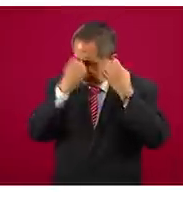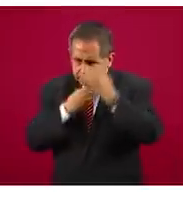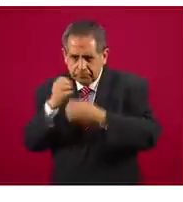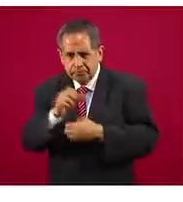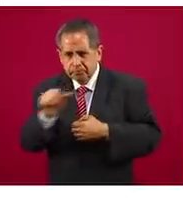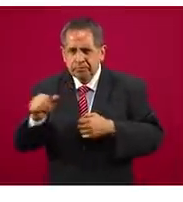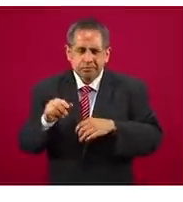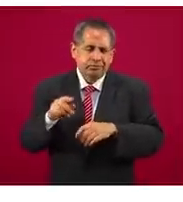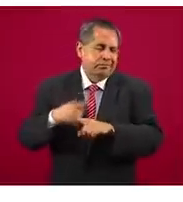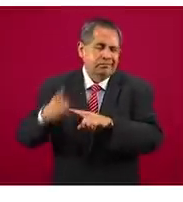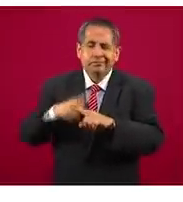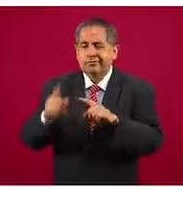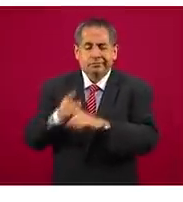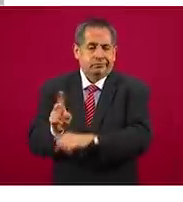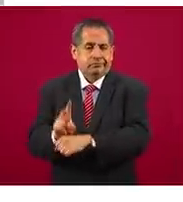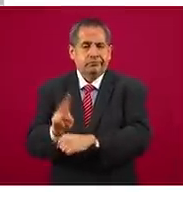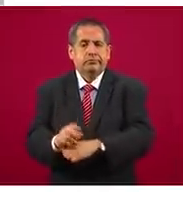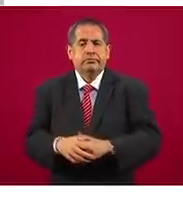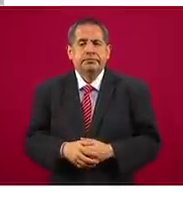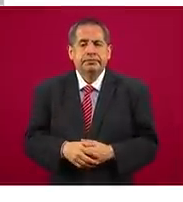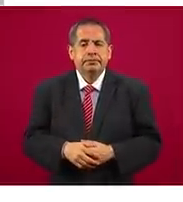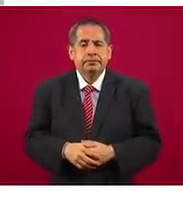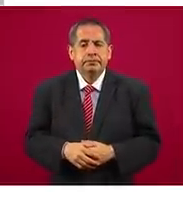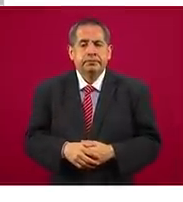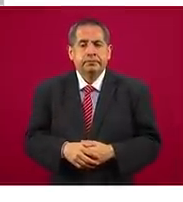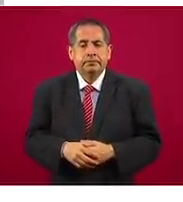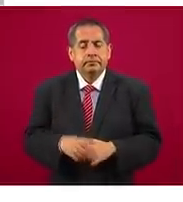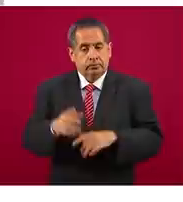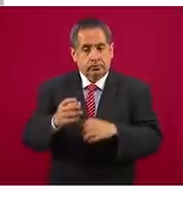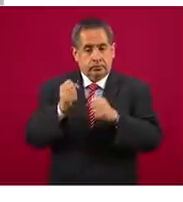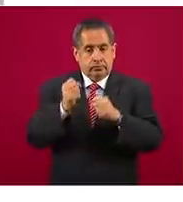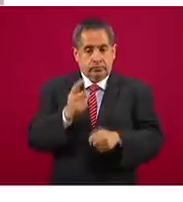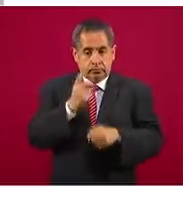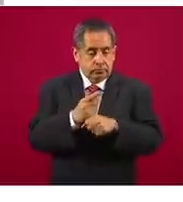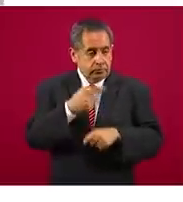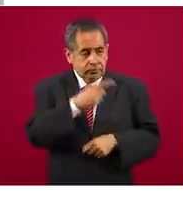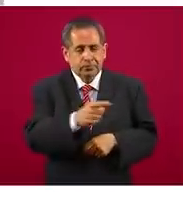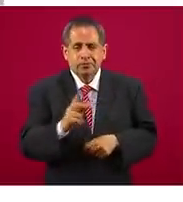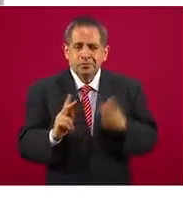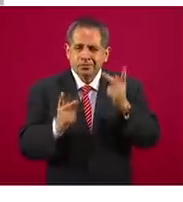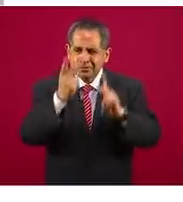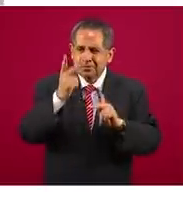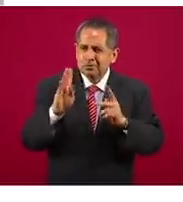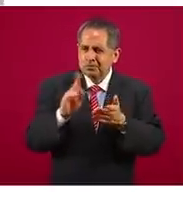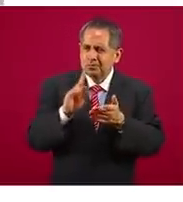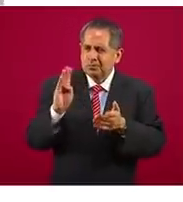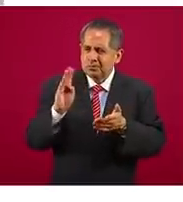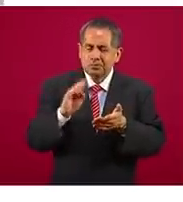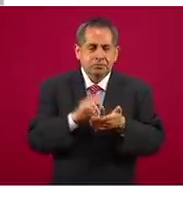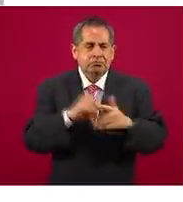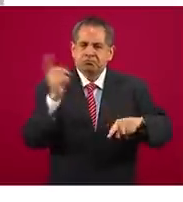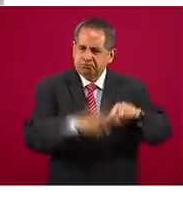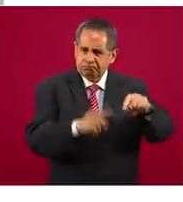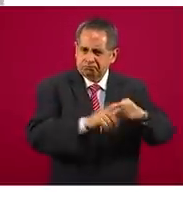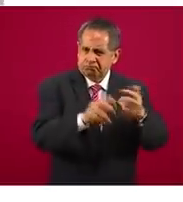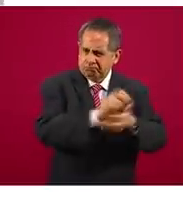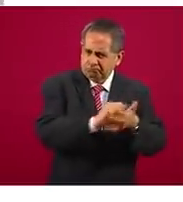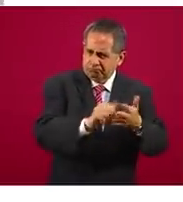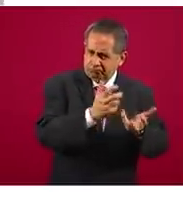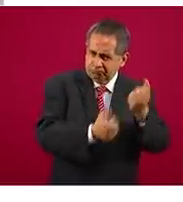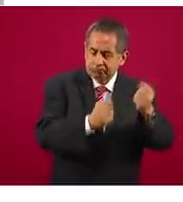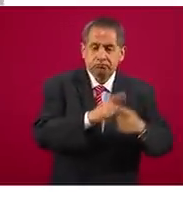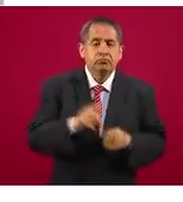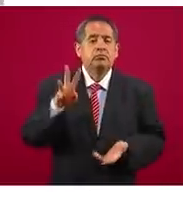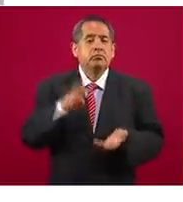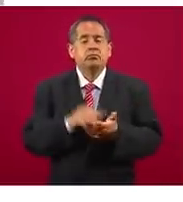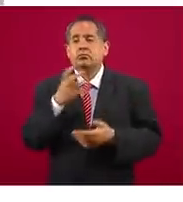En seguridad e erradicación de enervantes, cuatro mil 493